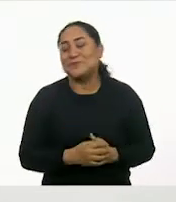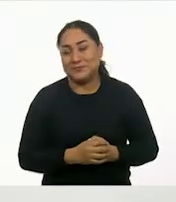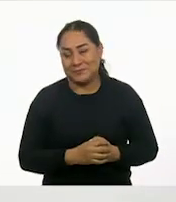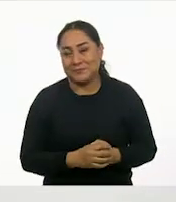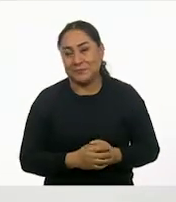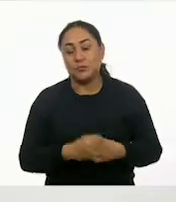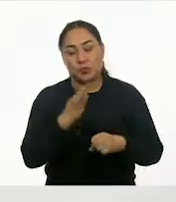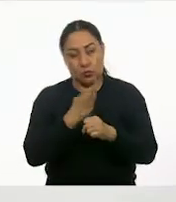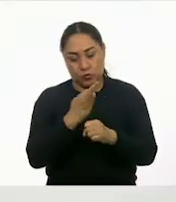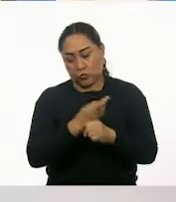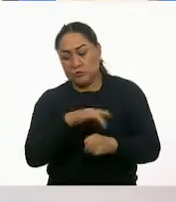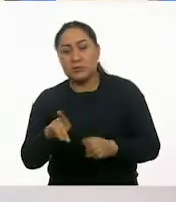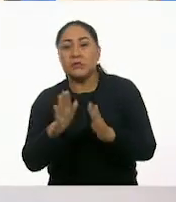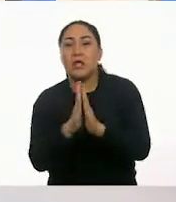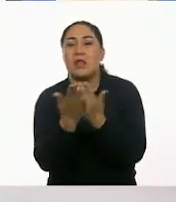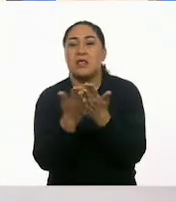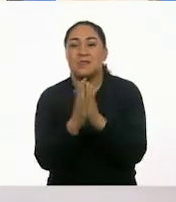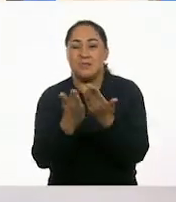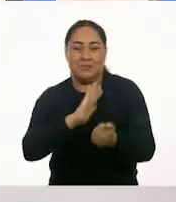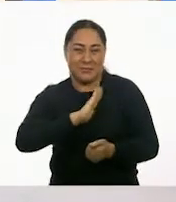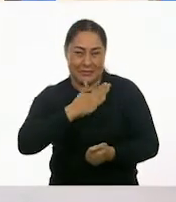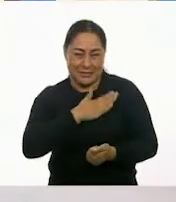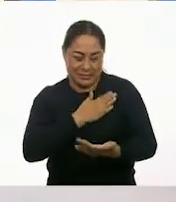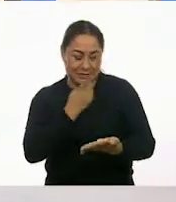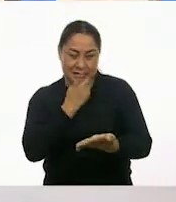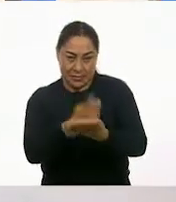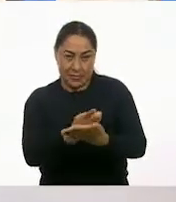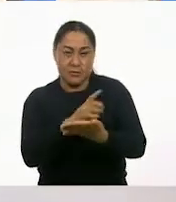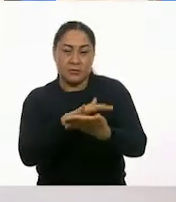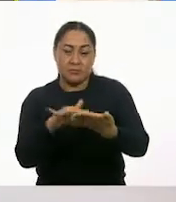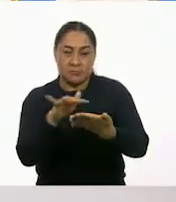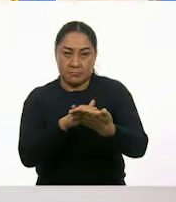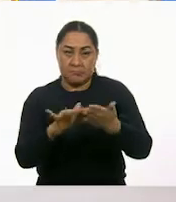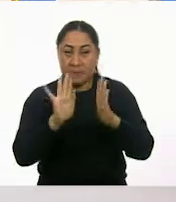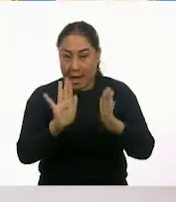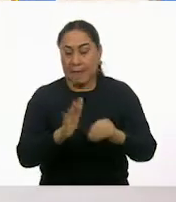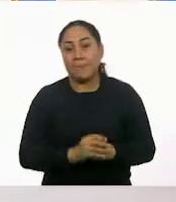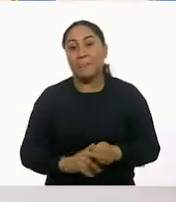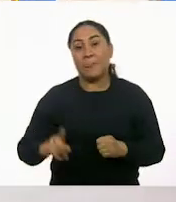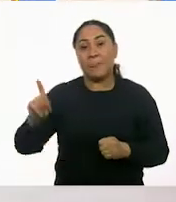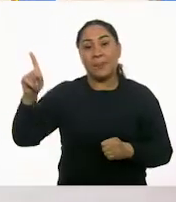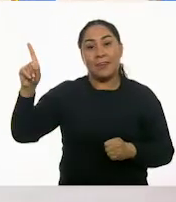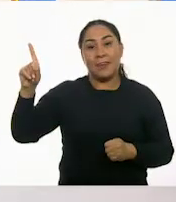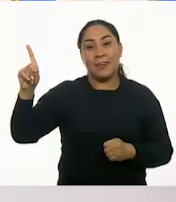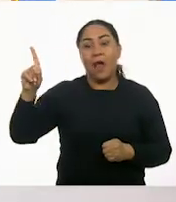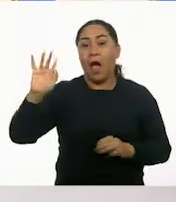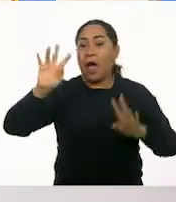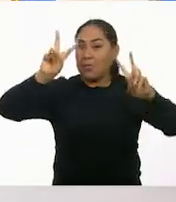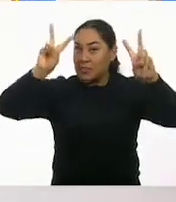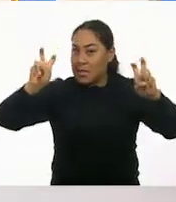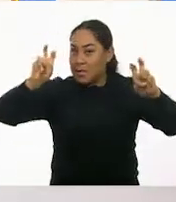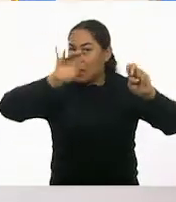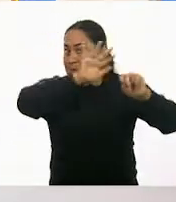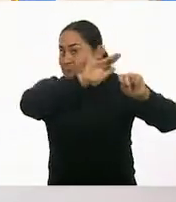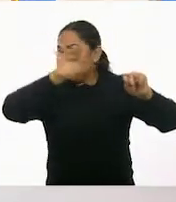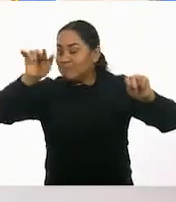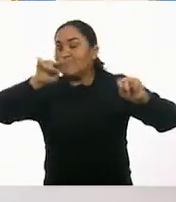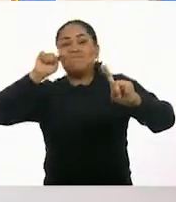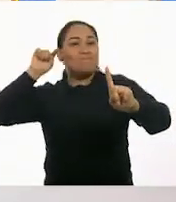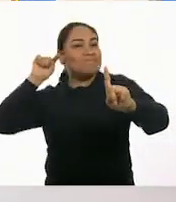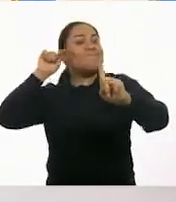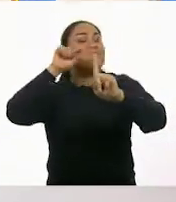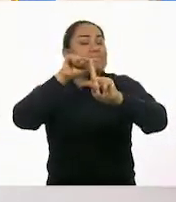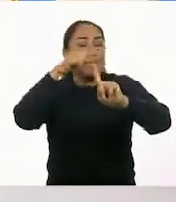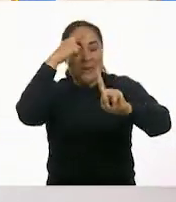vamos a pasar a nuestro libro de texto para ver, o sea, ya identificamos el título. O sea, ¿qué tema vamos a estar trabajando?